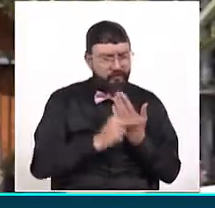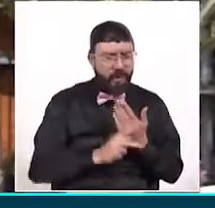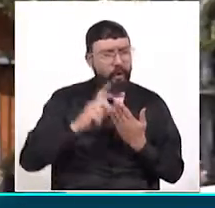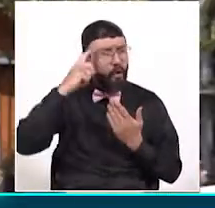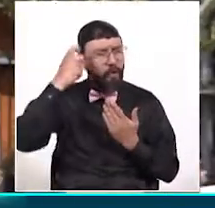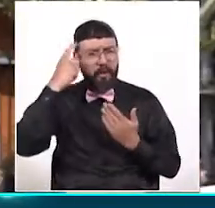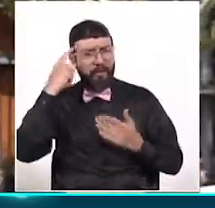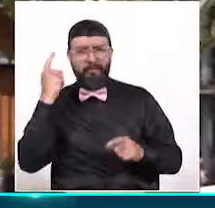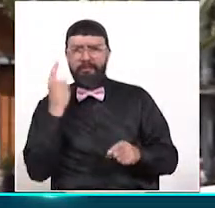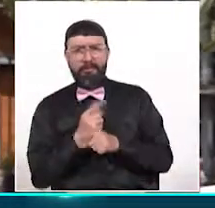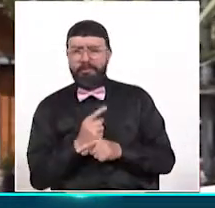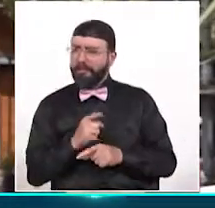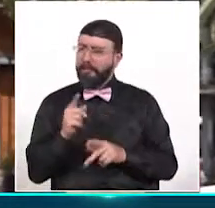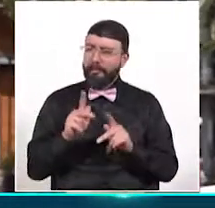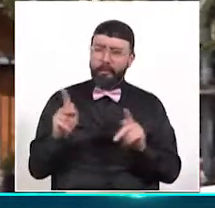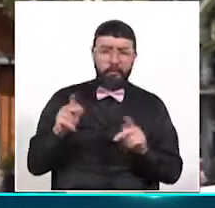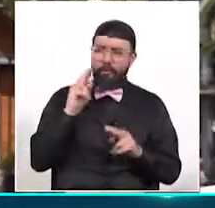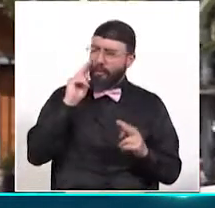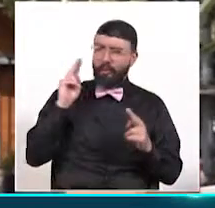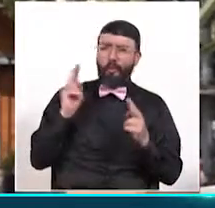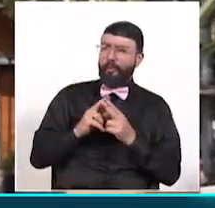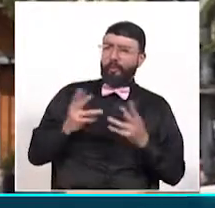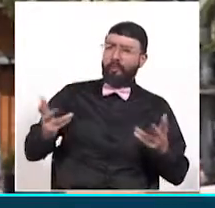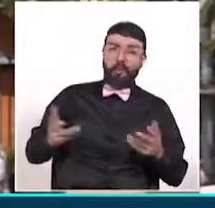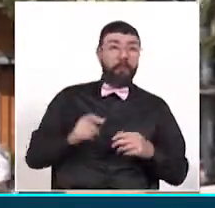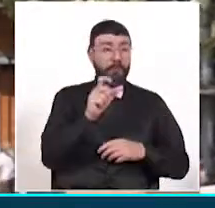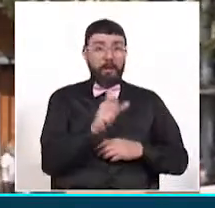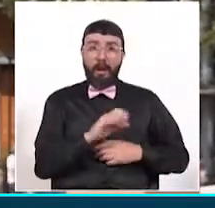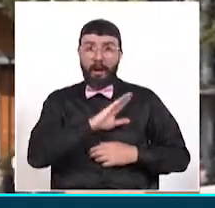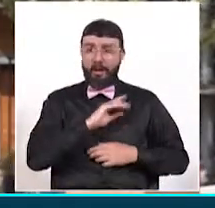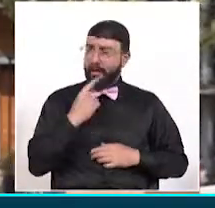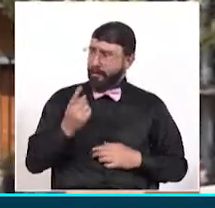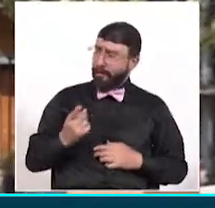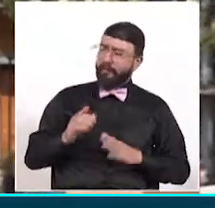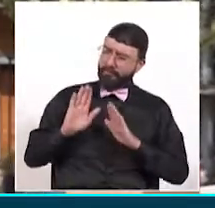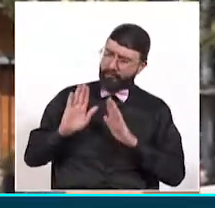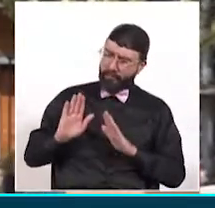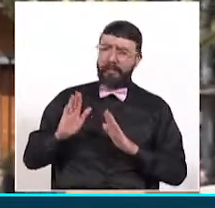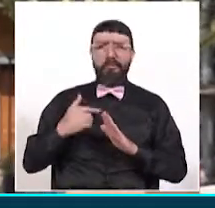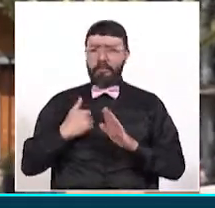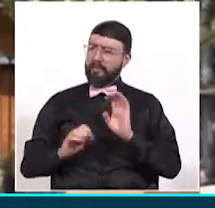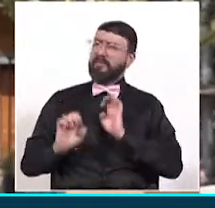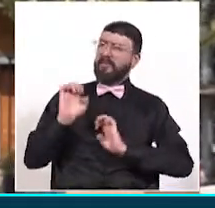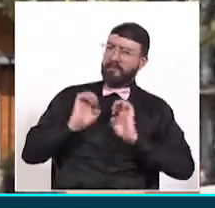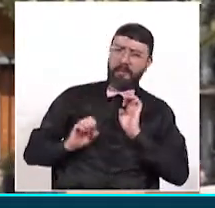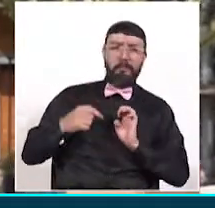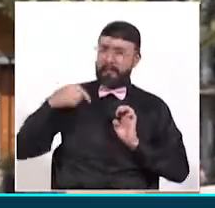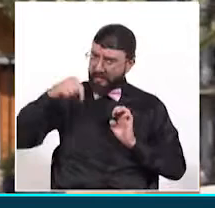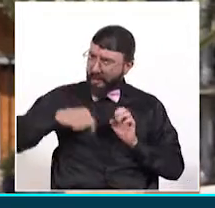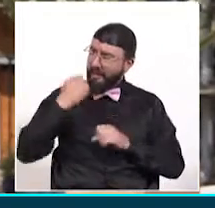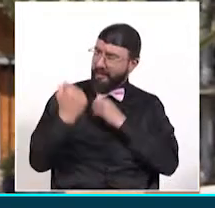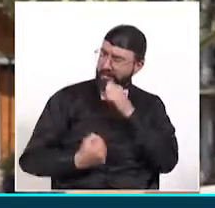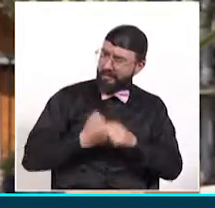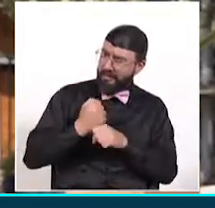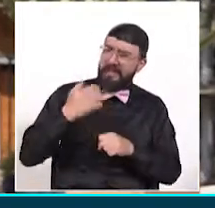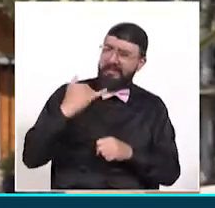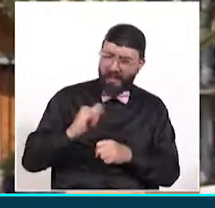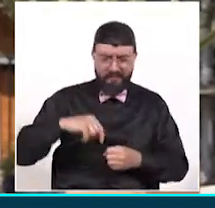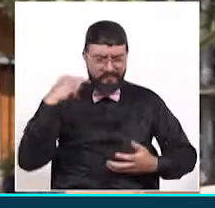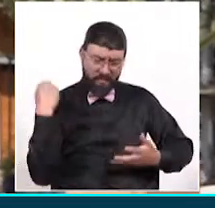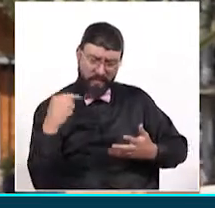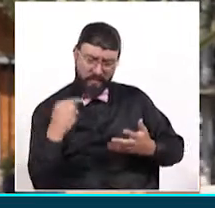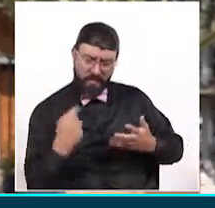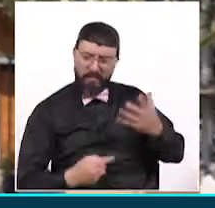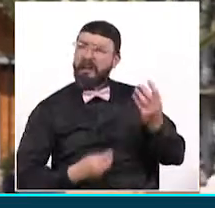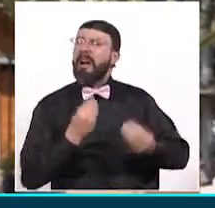de la ciudadanía, el alcalde se defiende, dice que tiene mucho para mostrar en cuanto a acciones durante lo que va corrido de su gobierno. Pero ¿qué piensa la ciudadanía en